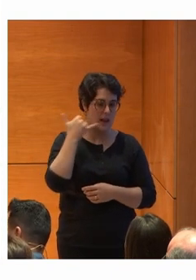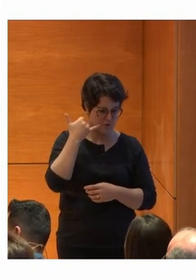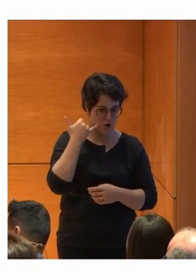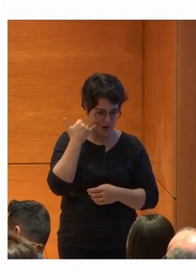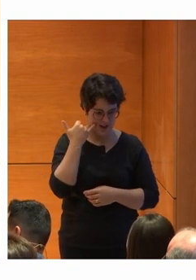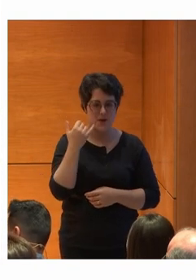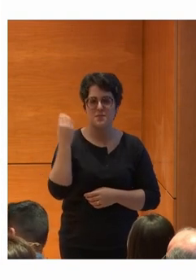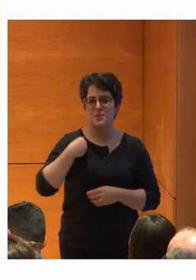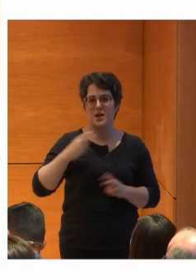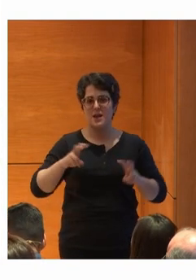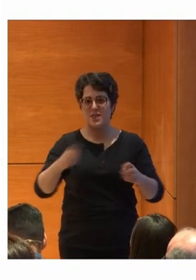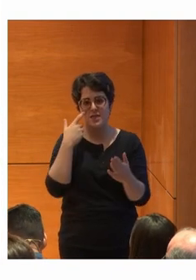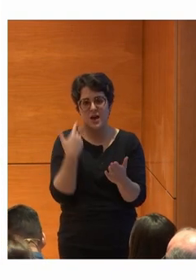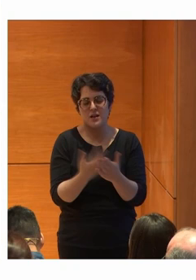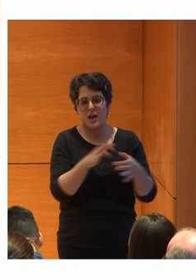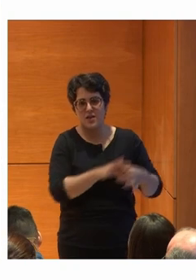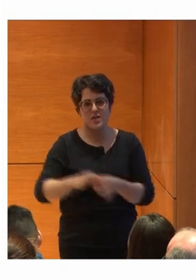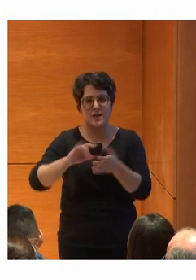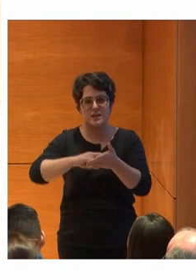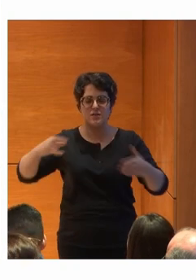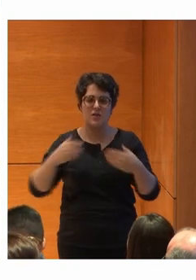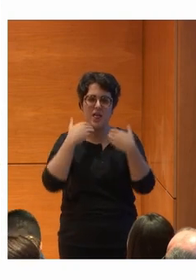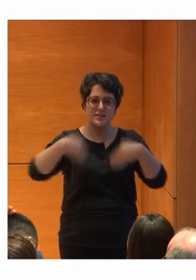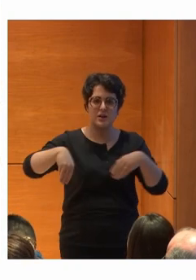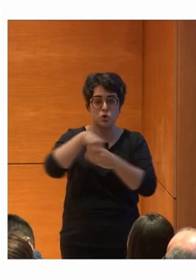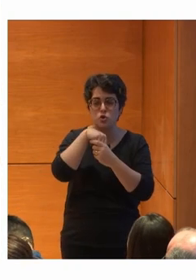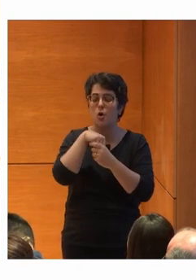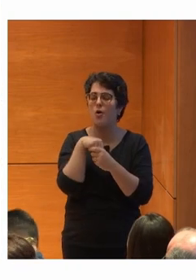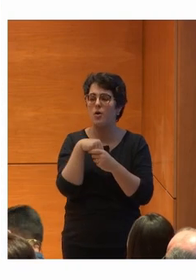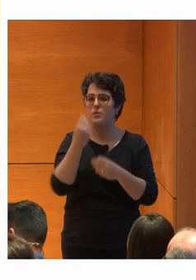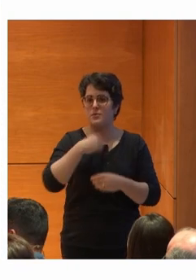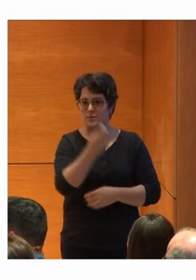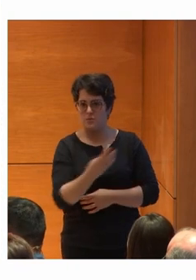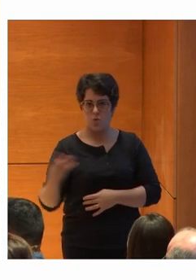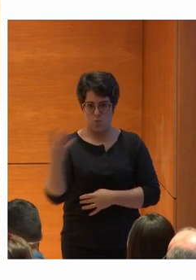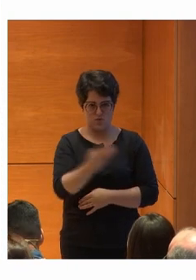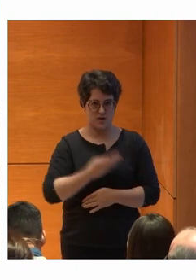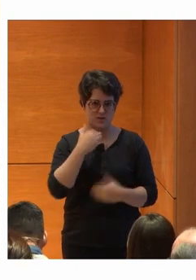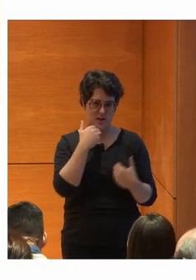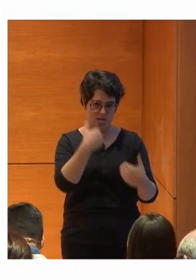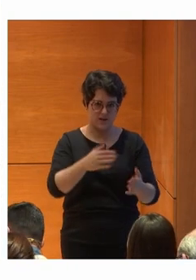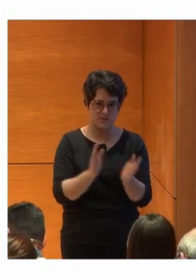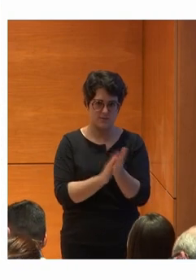van hablar De la iniciativa Alianzas Tecnológicas Por la Inclusión Os dejo con ellos Muchas gracias